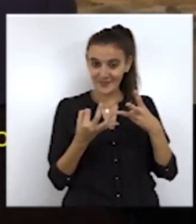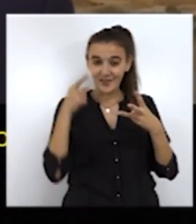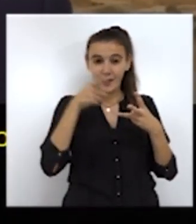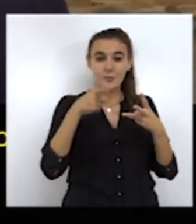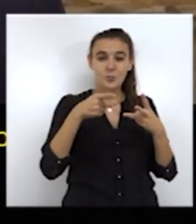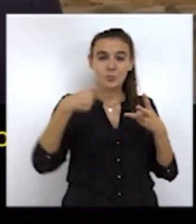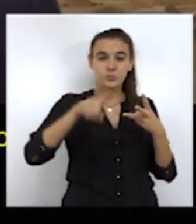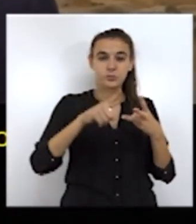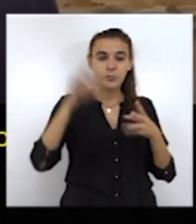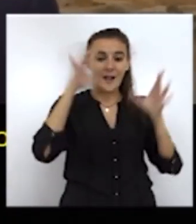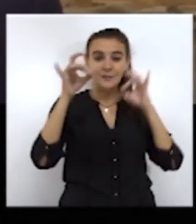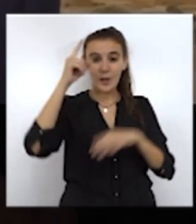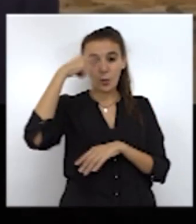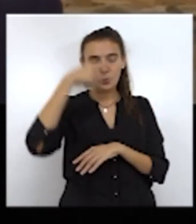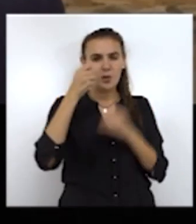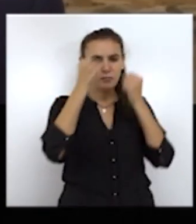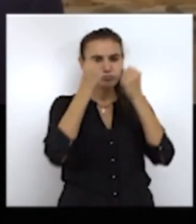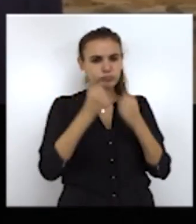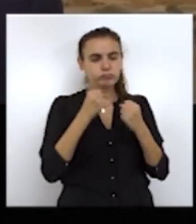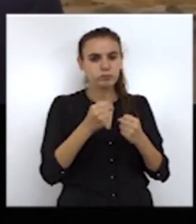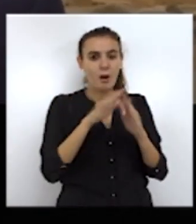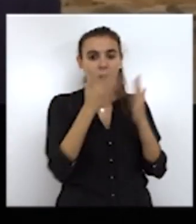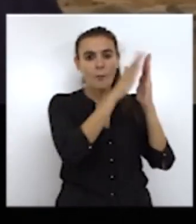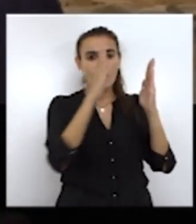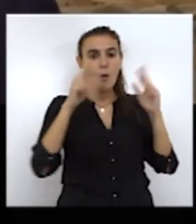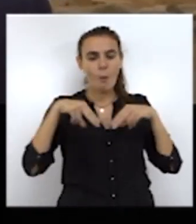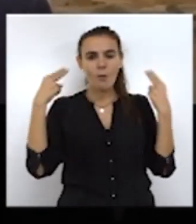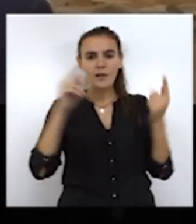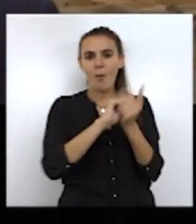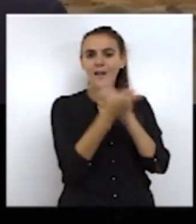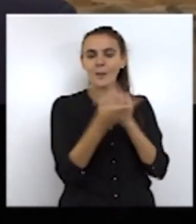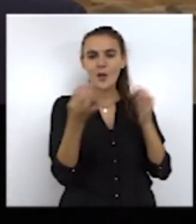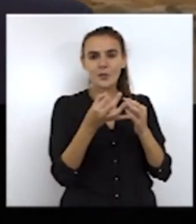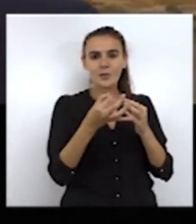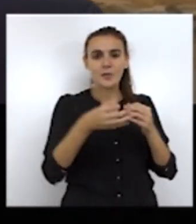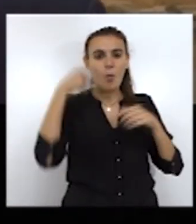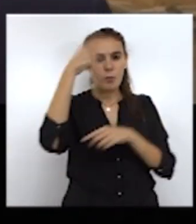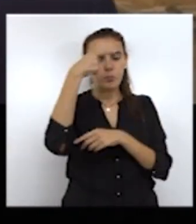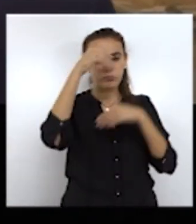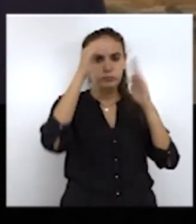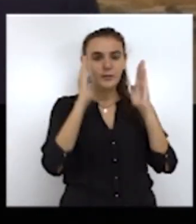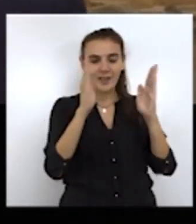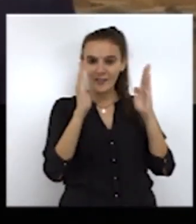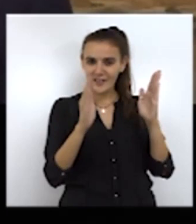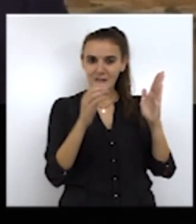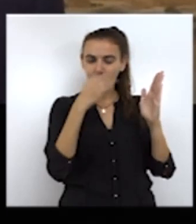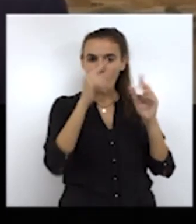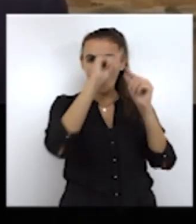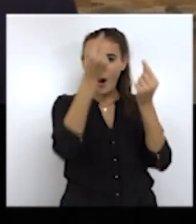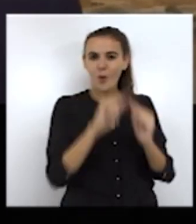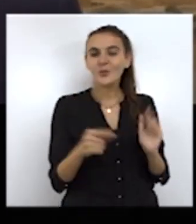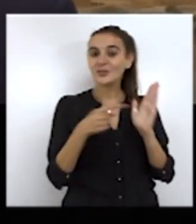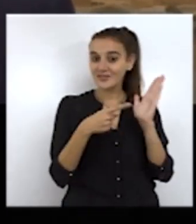hemos reforzado muchísimo la actividad cultural. La Biblioteca Pública del Estado se ha convertido, yo creo, en un referente cultural de la ciudad. Bueno, hay un